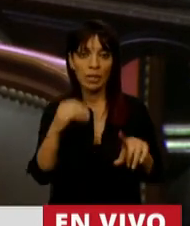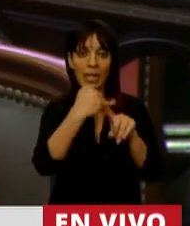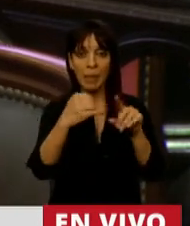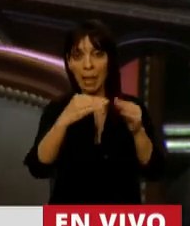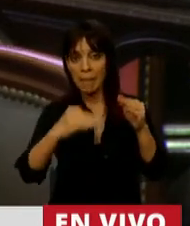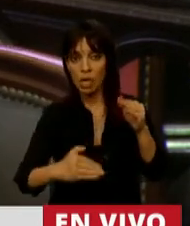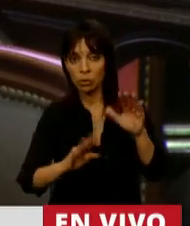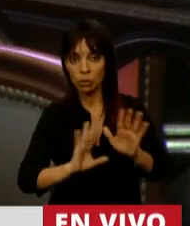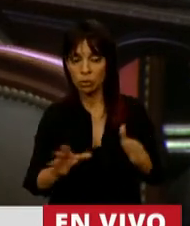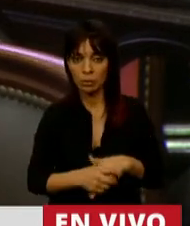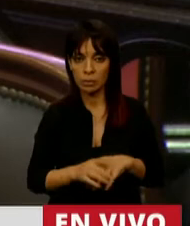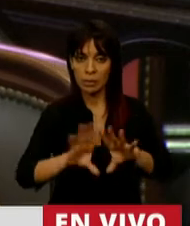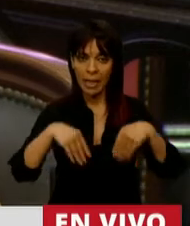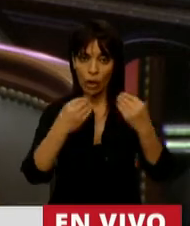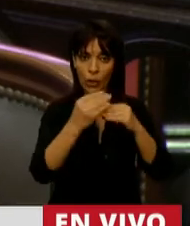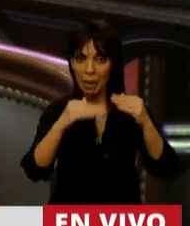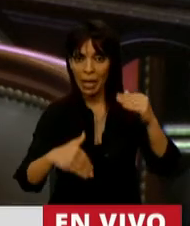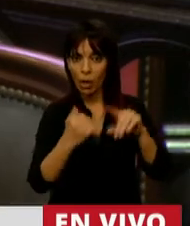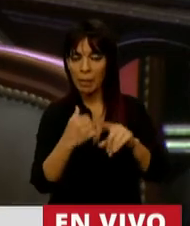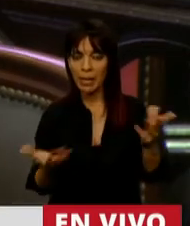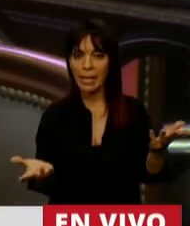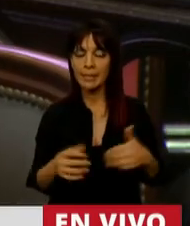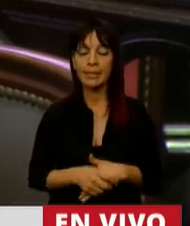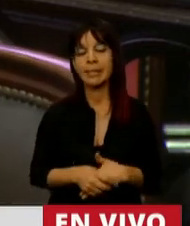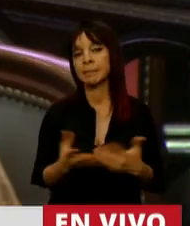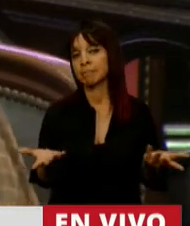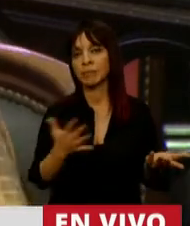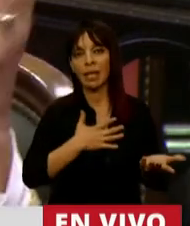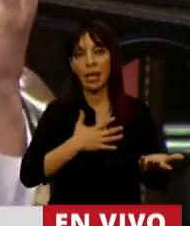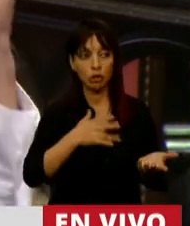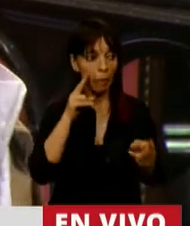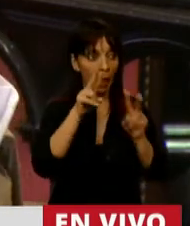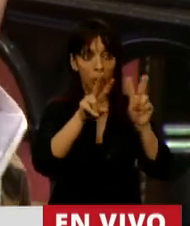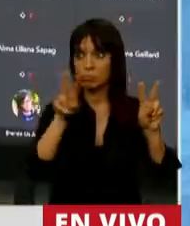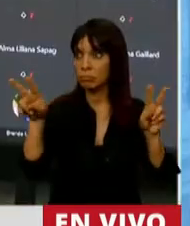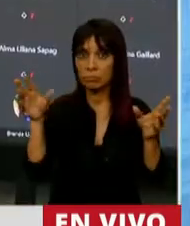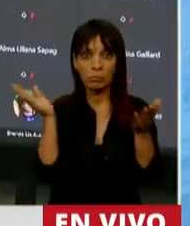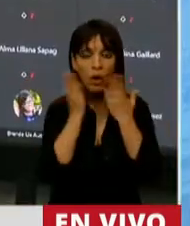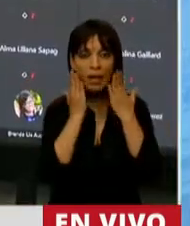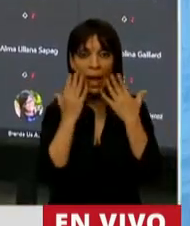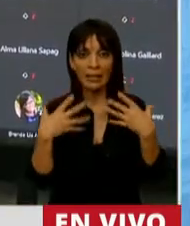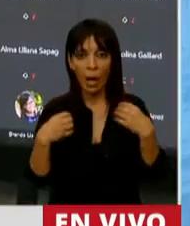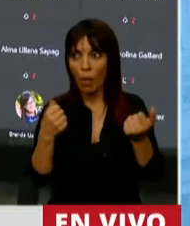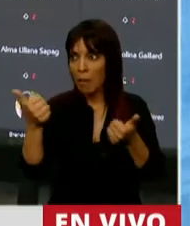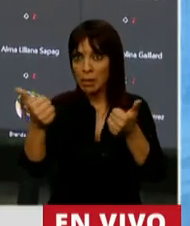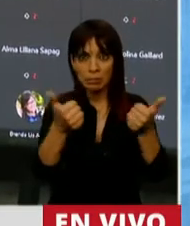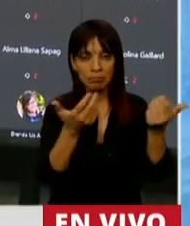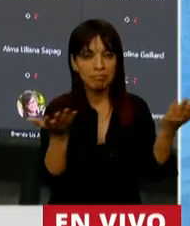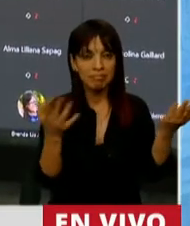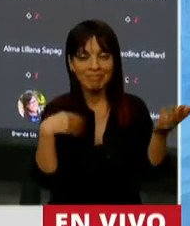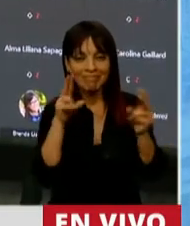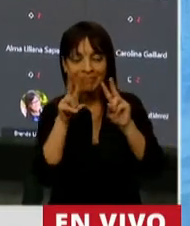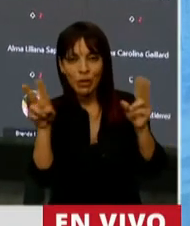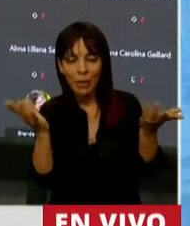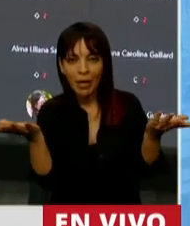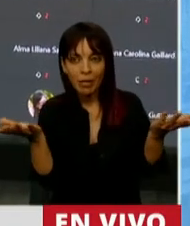de todo el cuerpo de este bloque. Es lamentable, yo veo caras saludables en las pantallas. La verdad